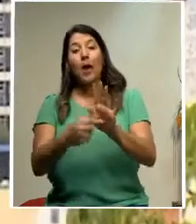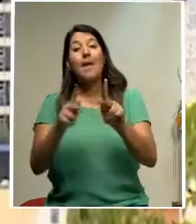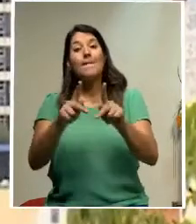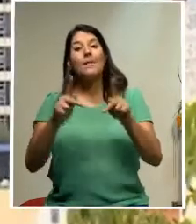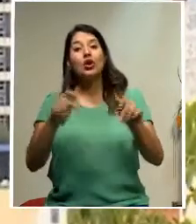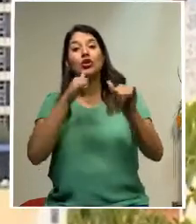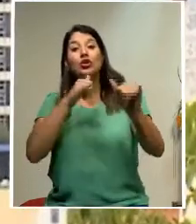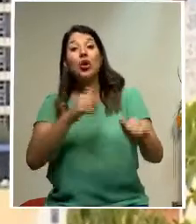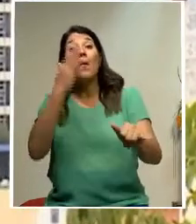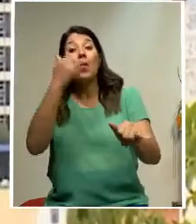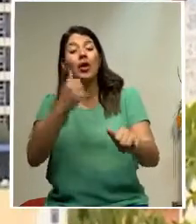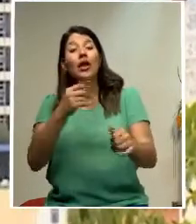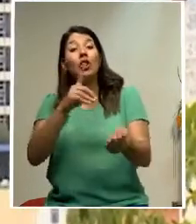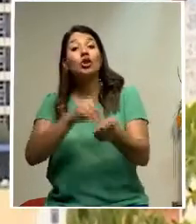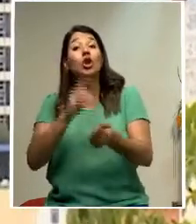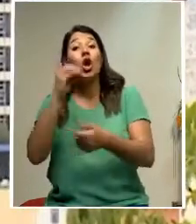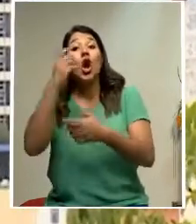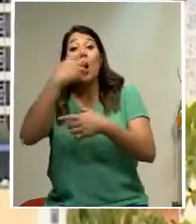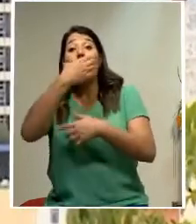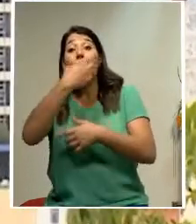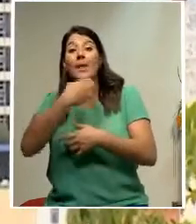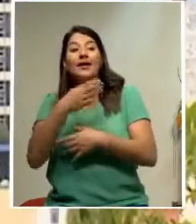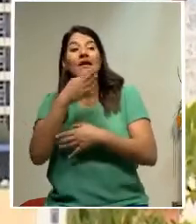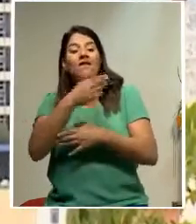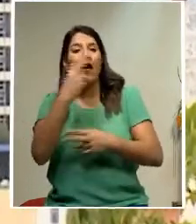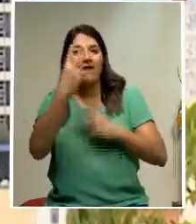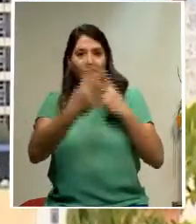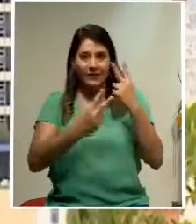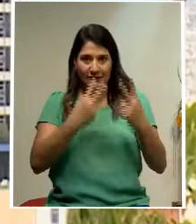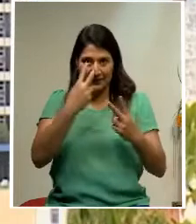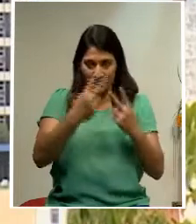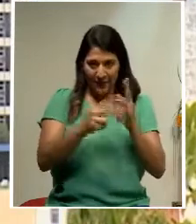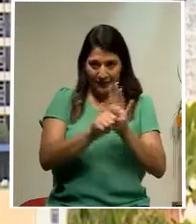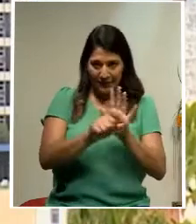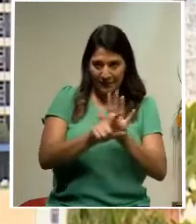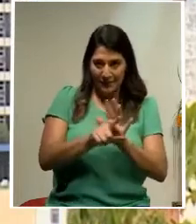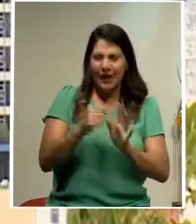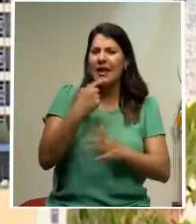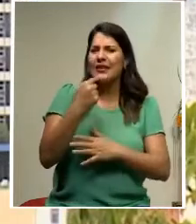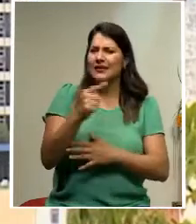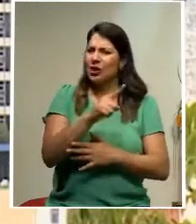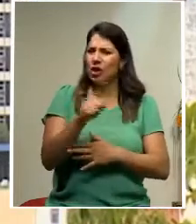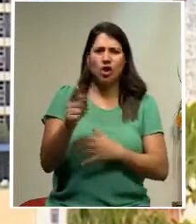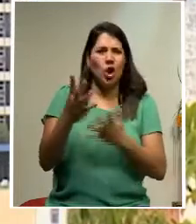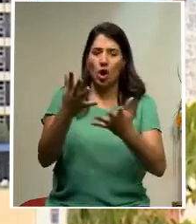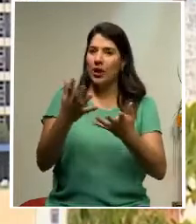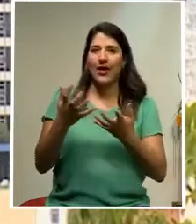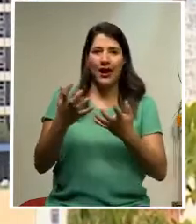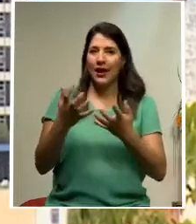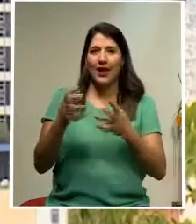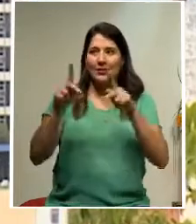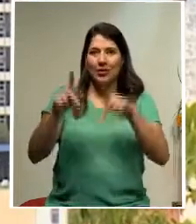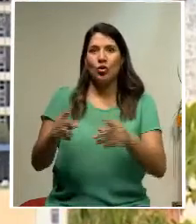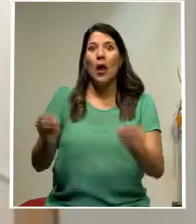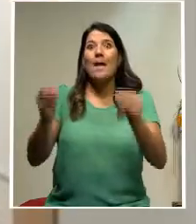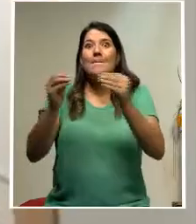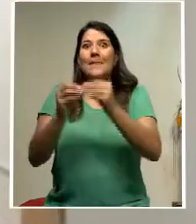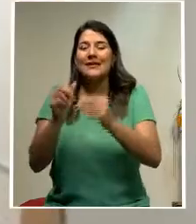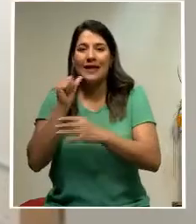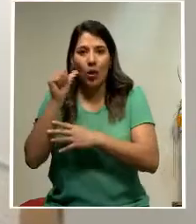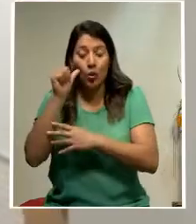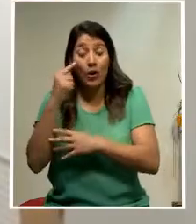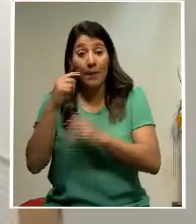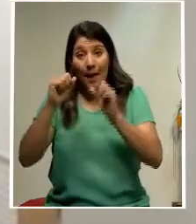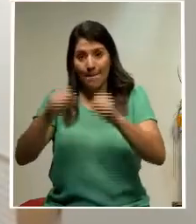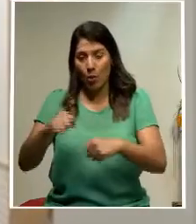Asamblea Legislativa. Allí recalcó que la idea de la entidad no es aumentar la edad de jubilación. Lo que está en discusión